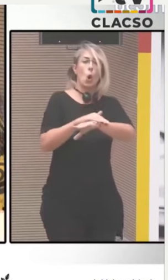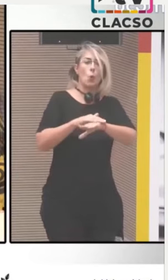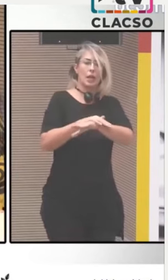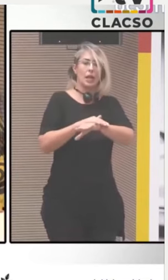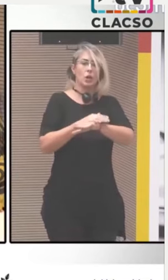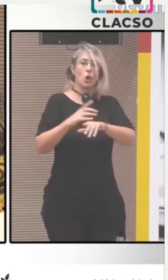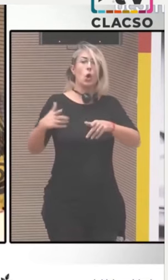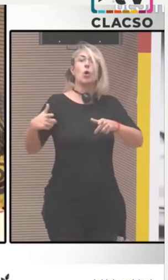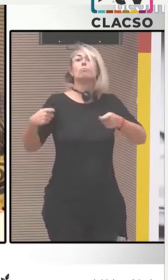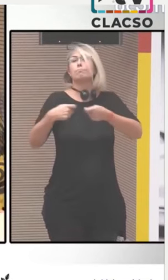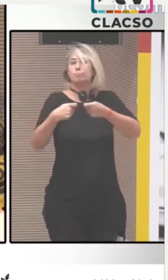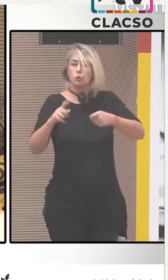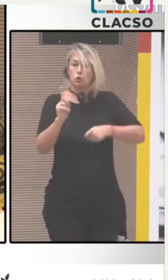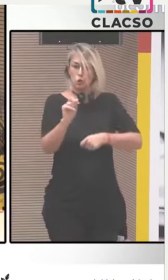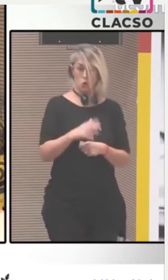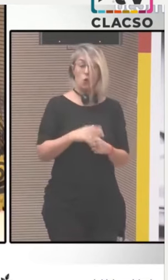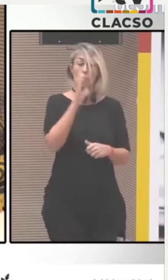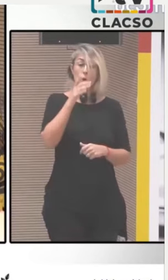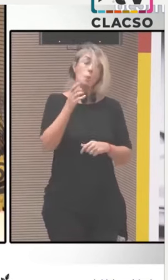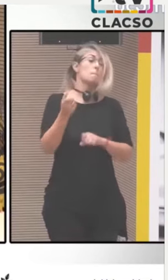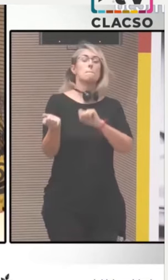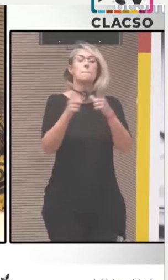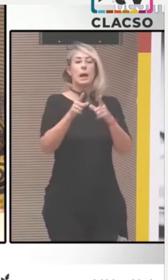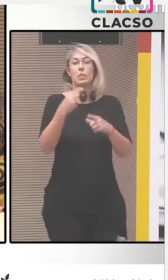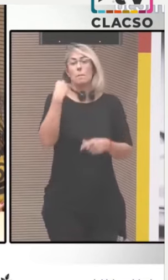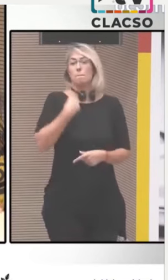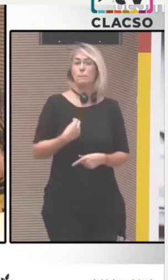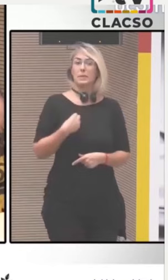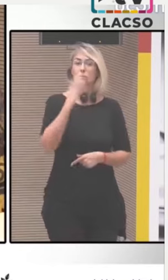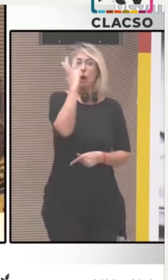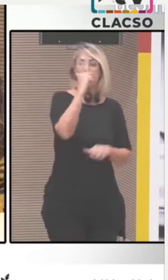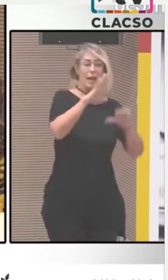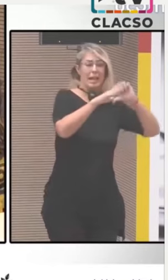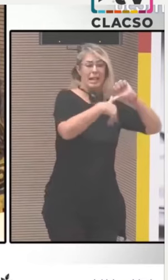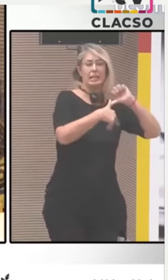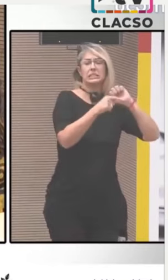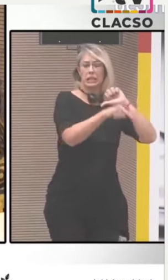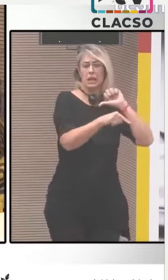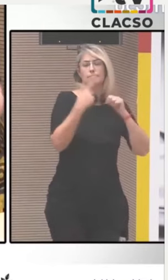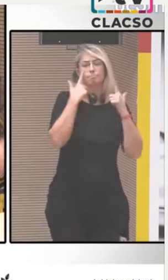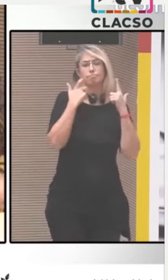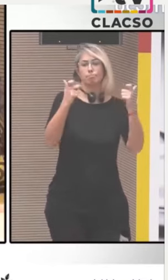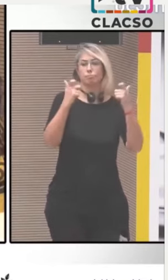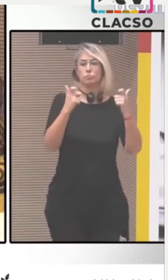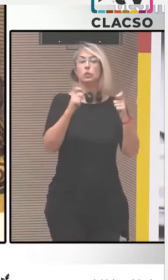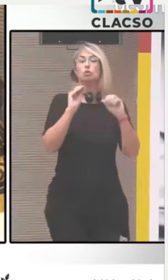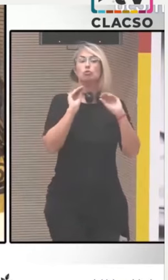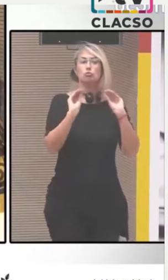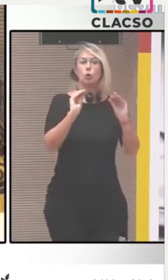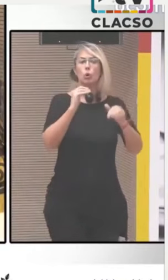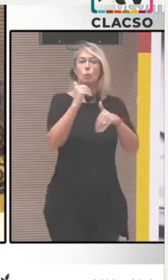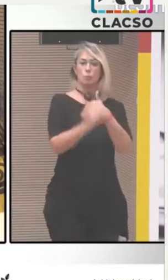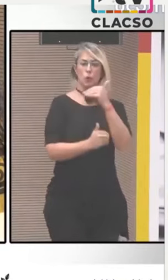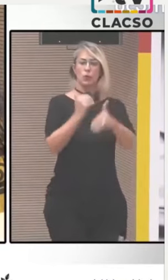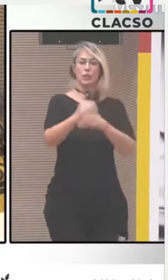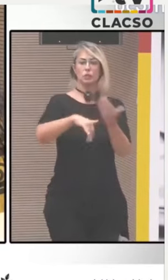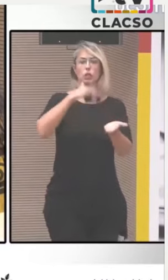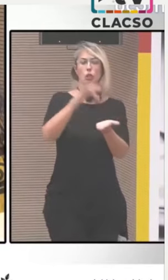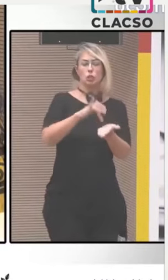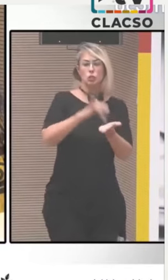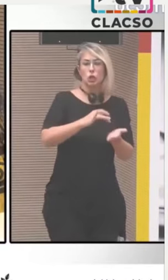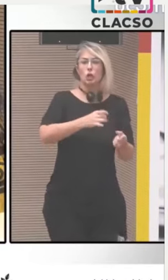discursos, sino líneas de acción concretas en trabajar sobre esta brutalidad de las desigualdades. Y, bueno,